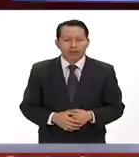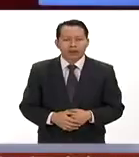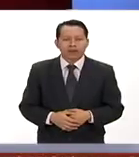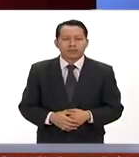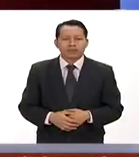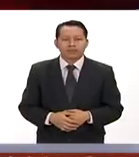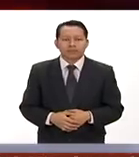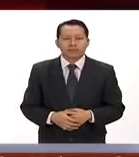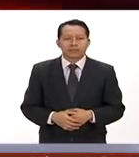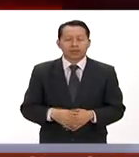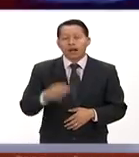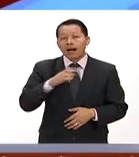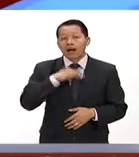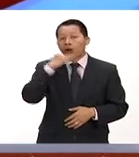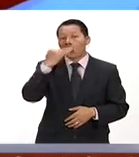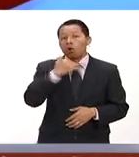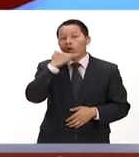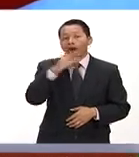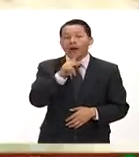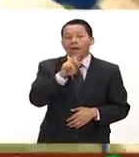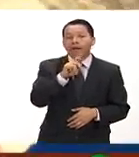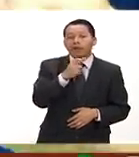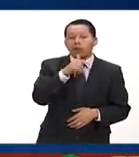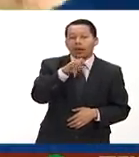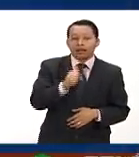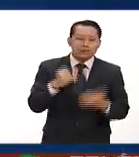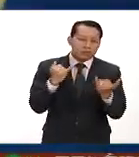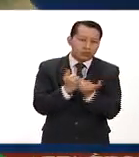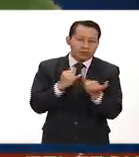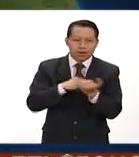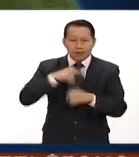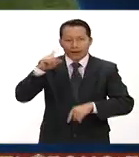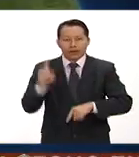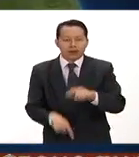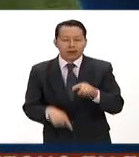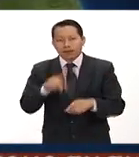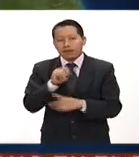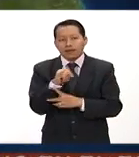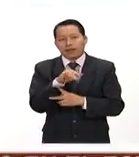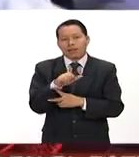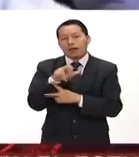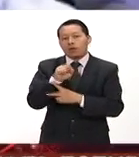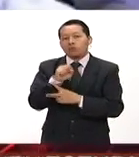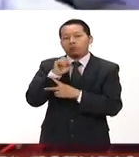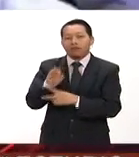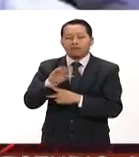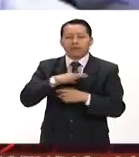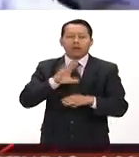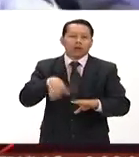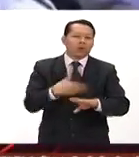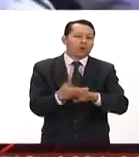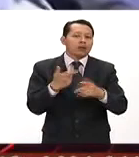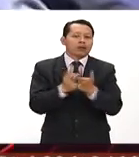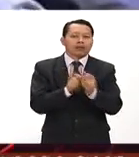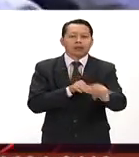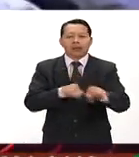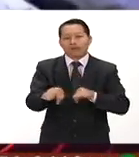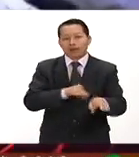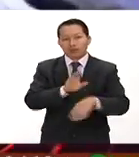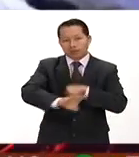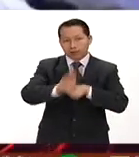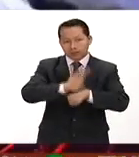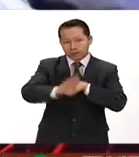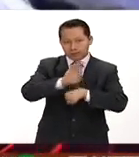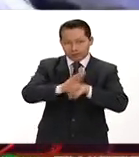el escándalo de corrupción en Petrobras así como la destitución de Dilma Rousseff cobraron factura al partido de los trabajadores de Brasil en las